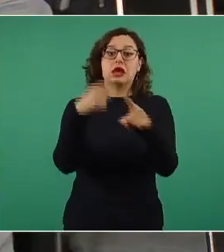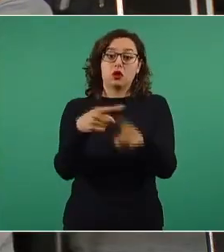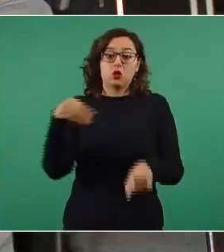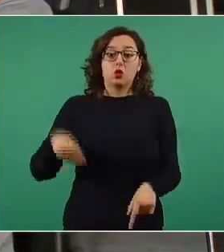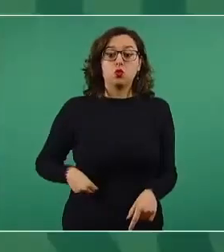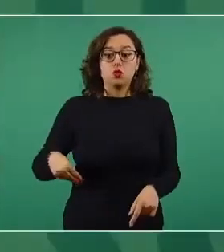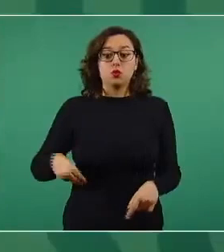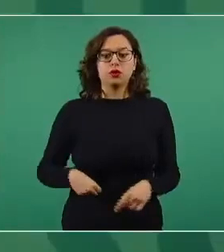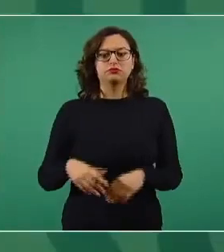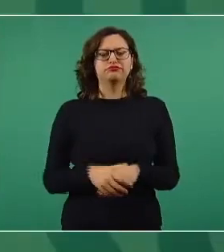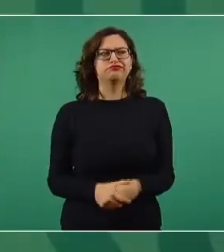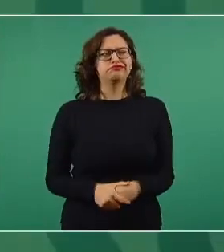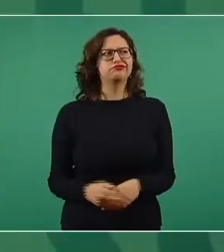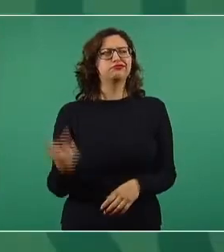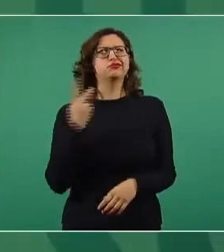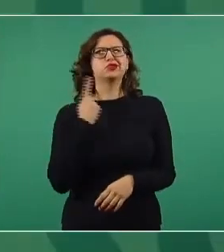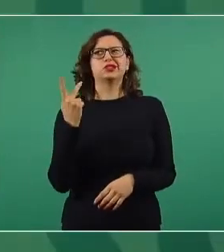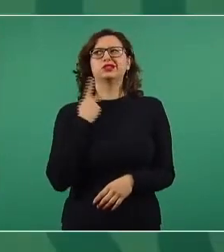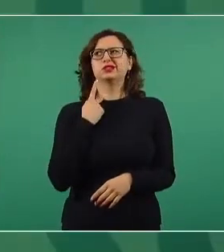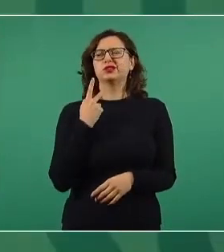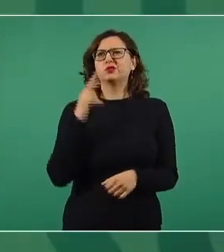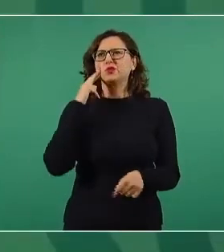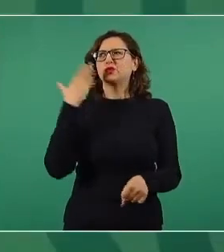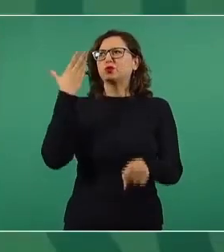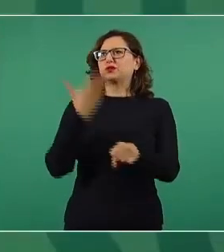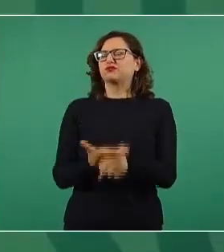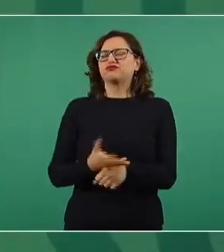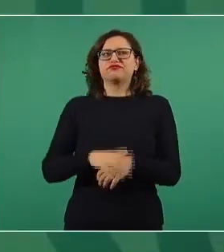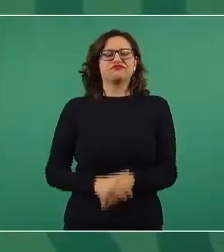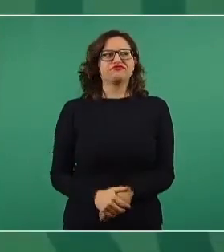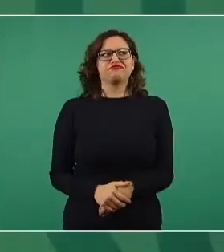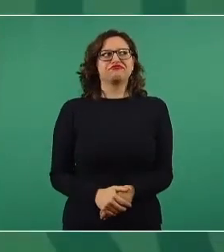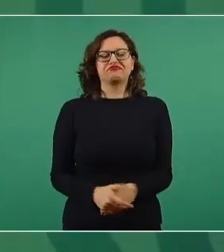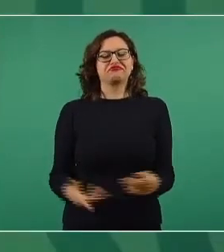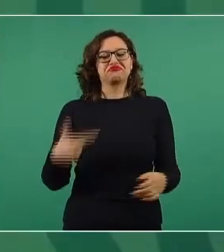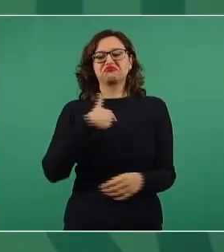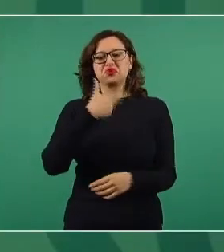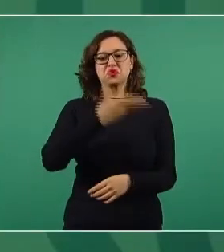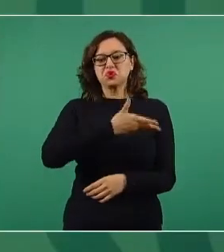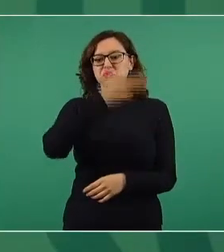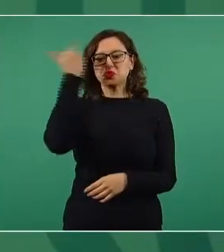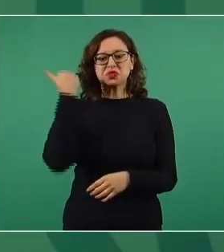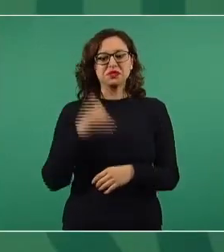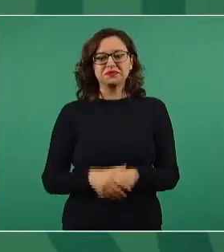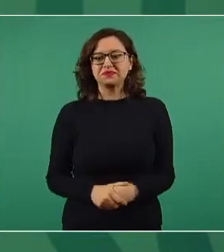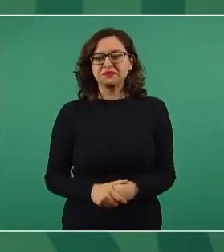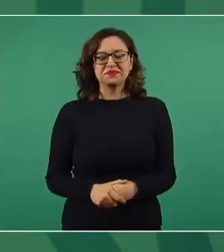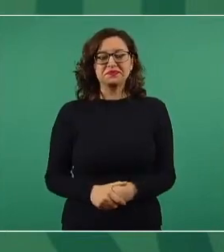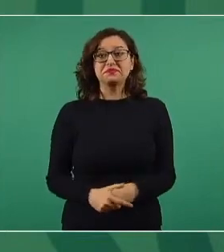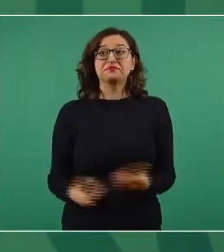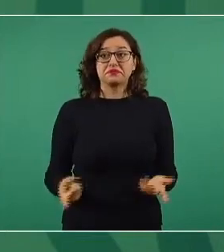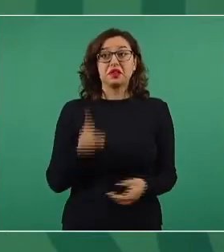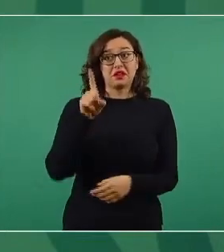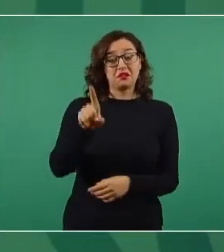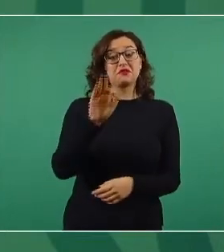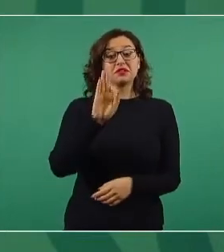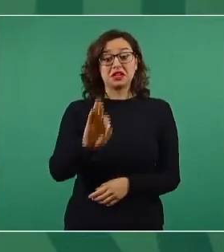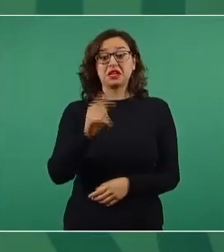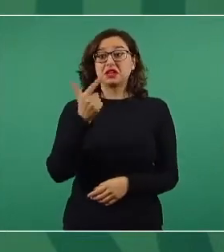No sé. Eso lo tiene que resolver la fiscalía,